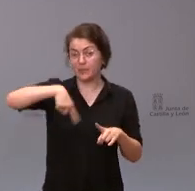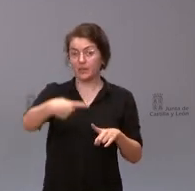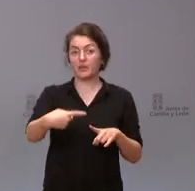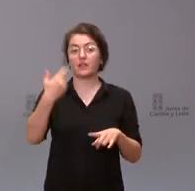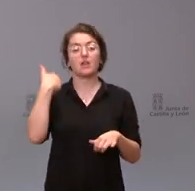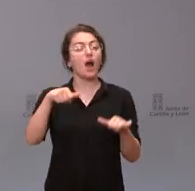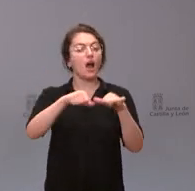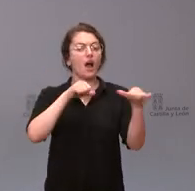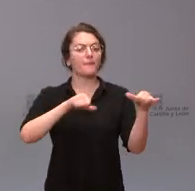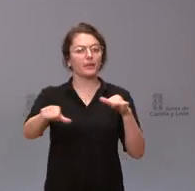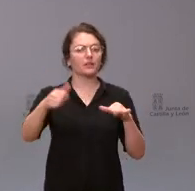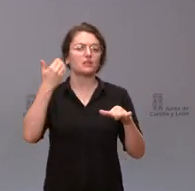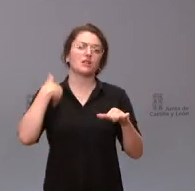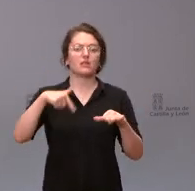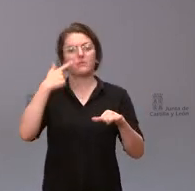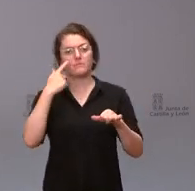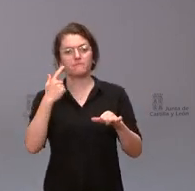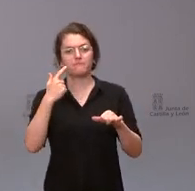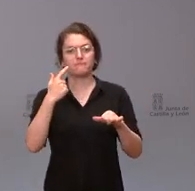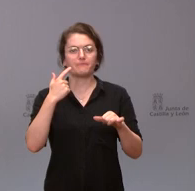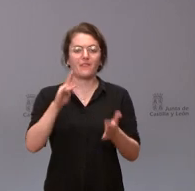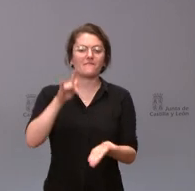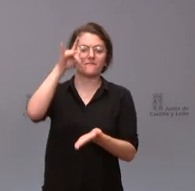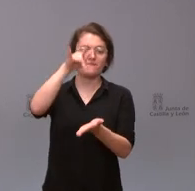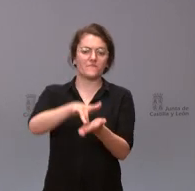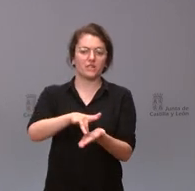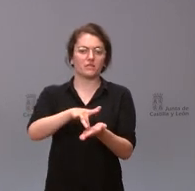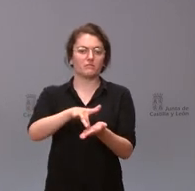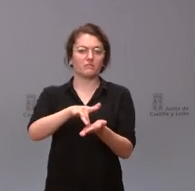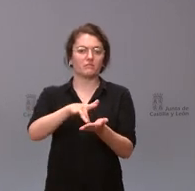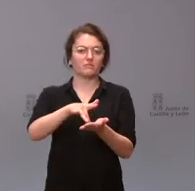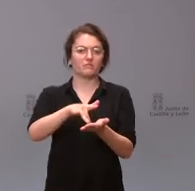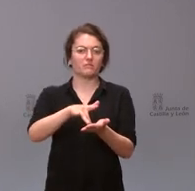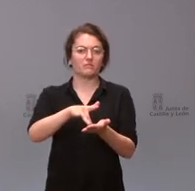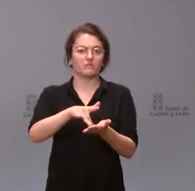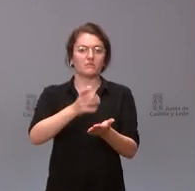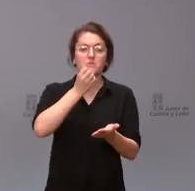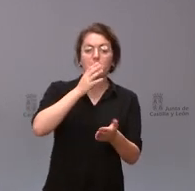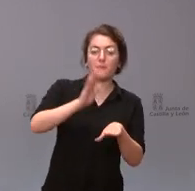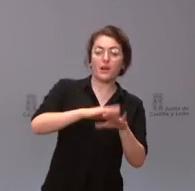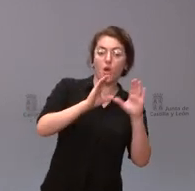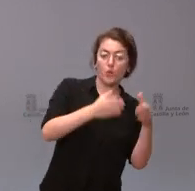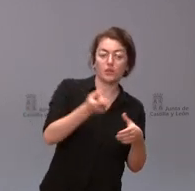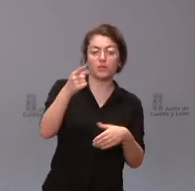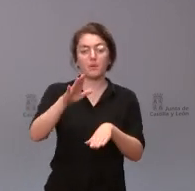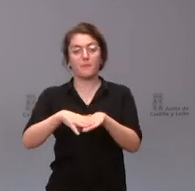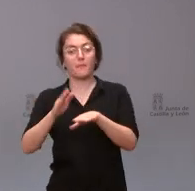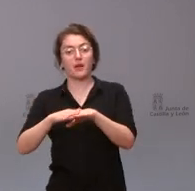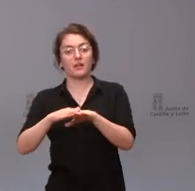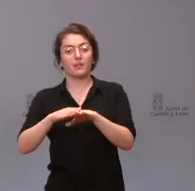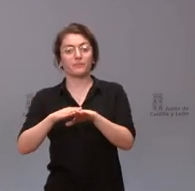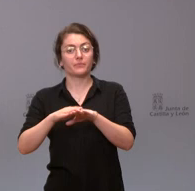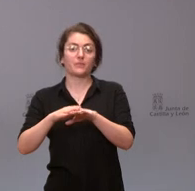entonces pues se procurará una fecha que coincida bien tanto para la Junta de Castilla y León como para las organizaciones